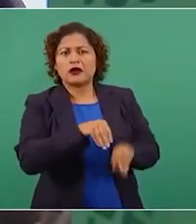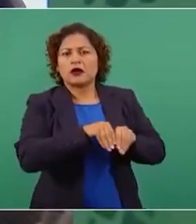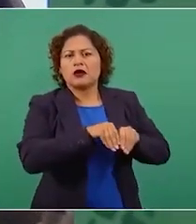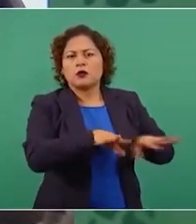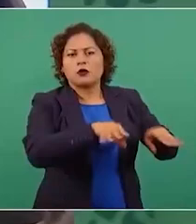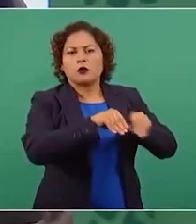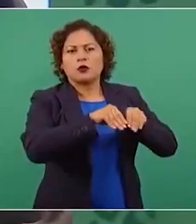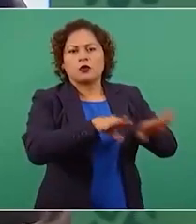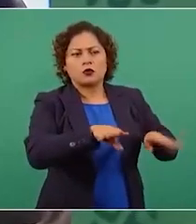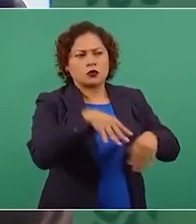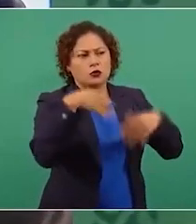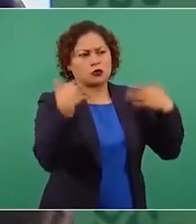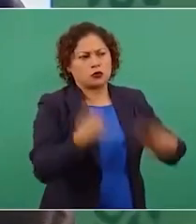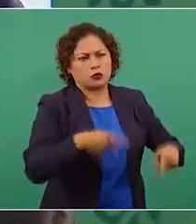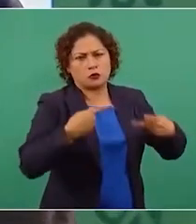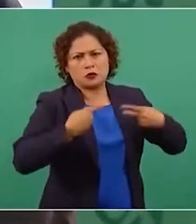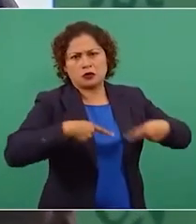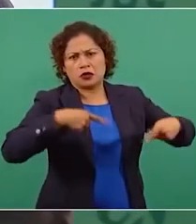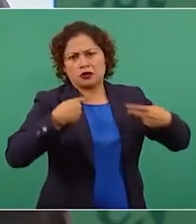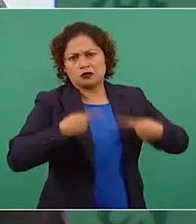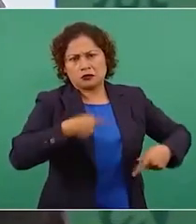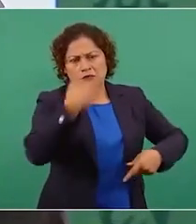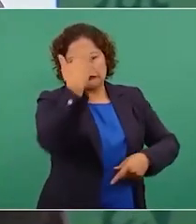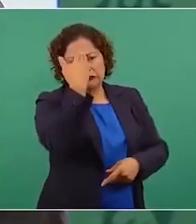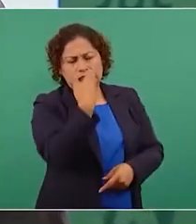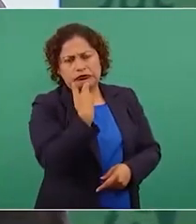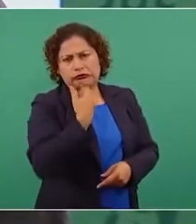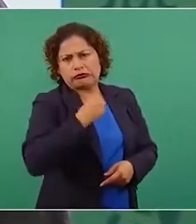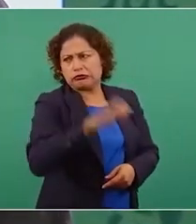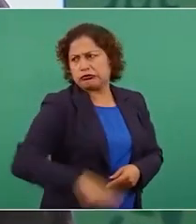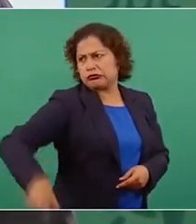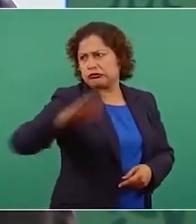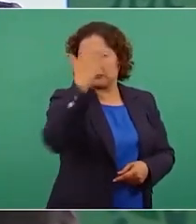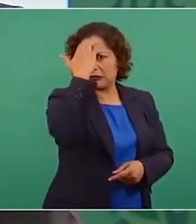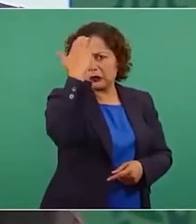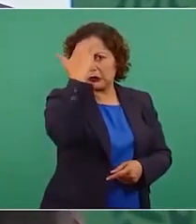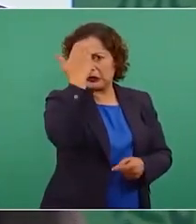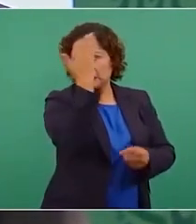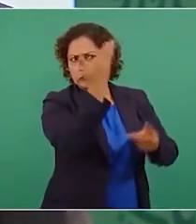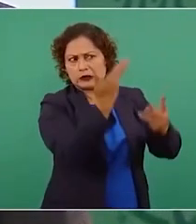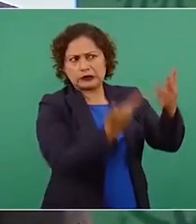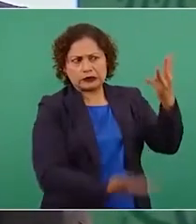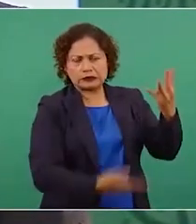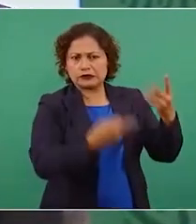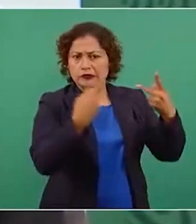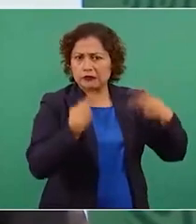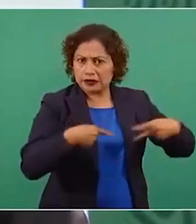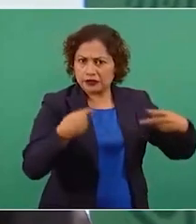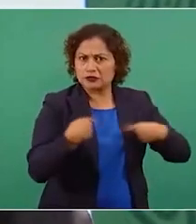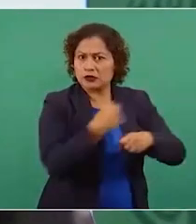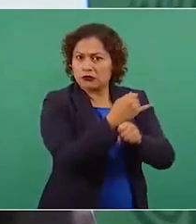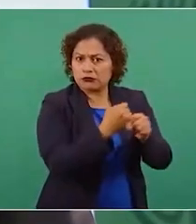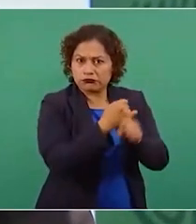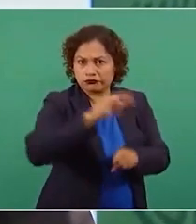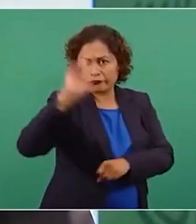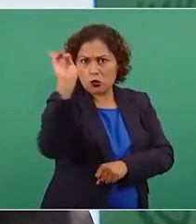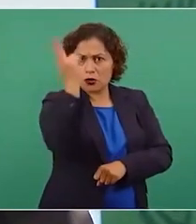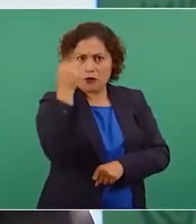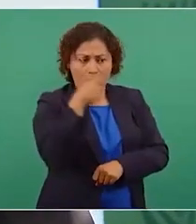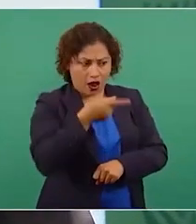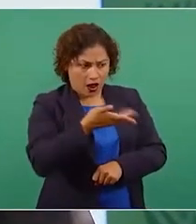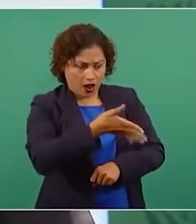periodistas famosísimos hasta académicos con doctorado